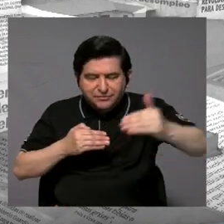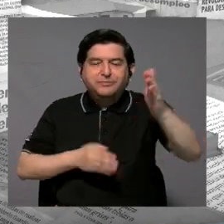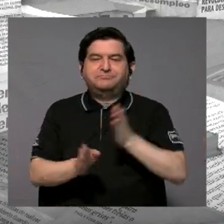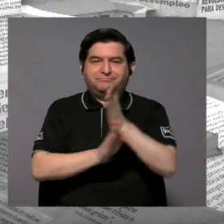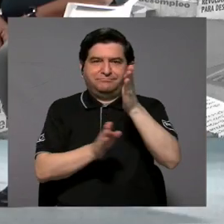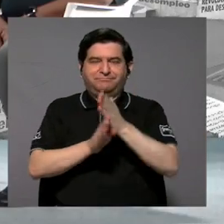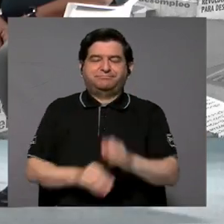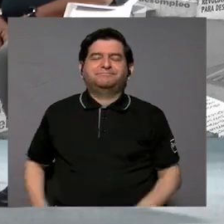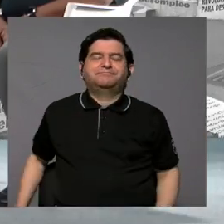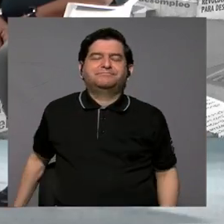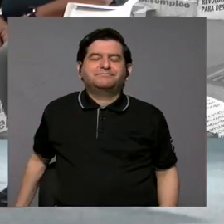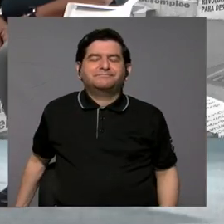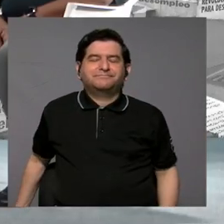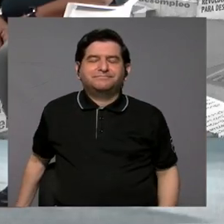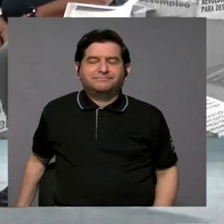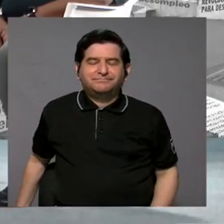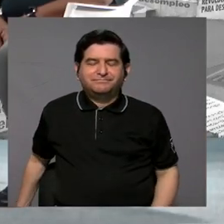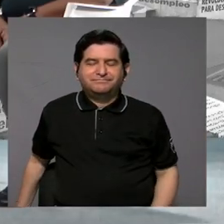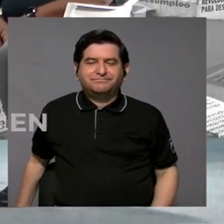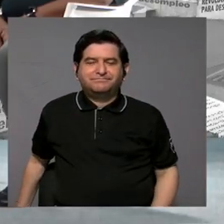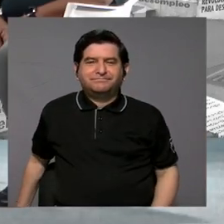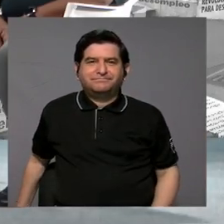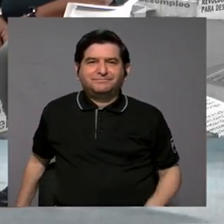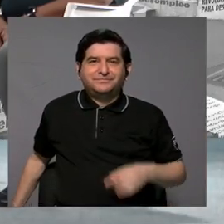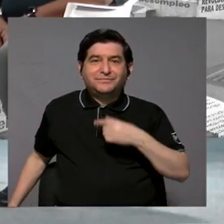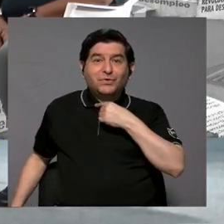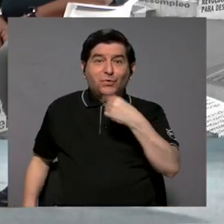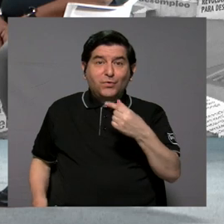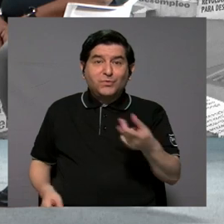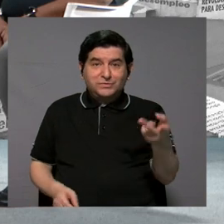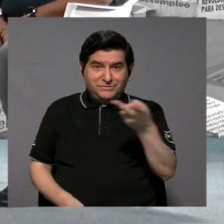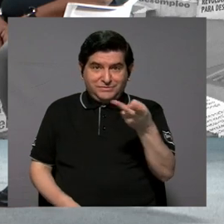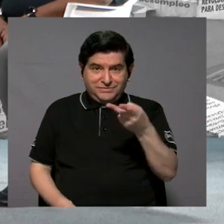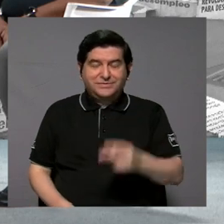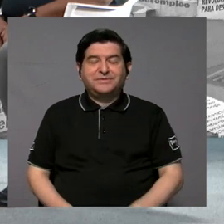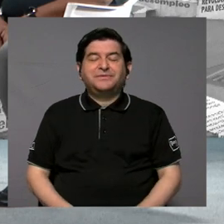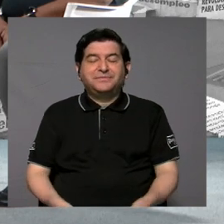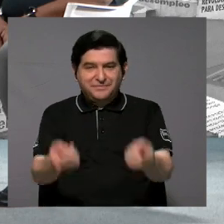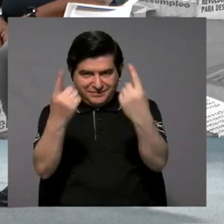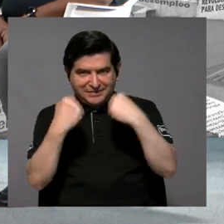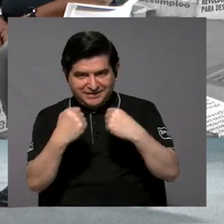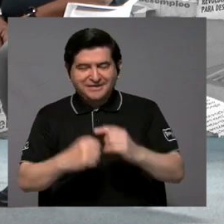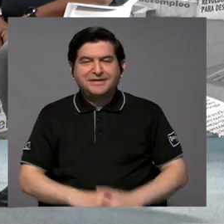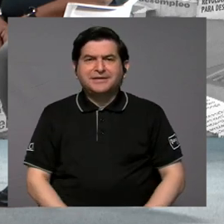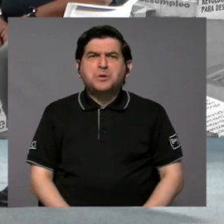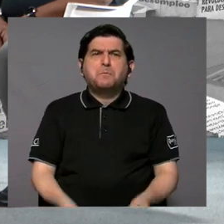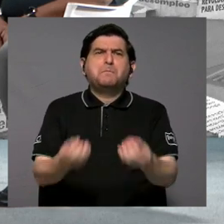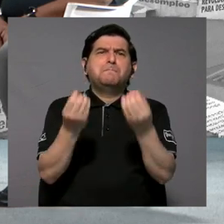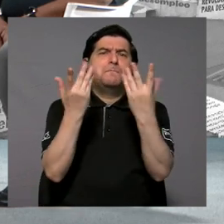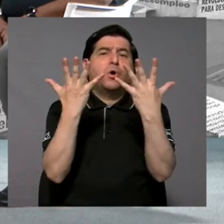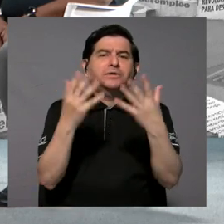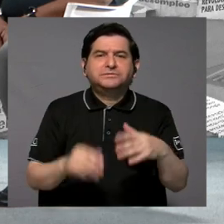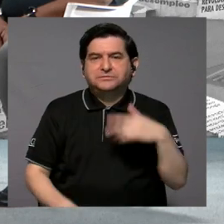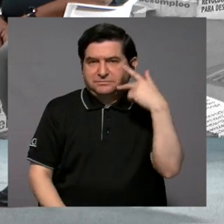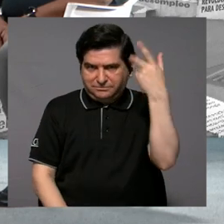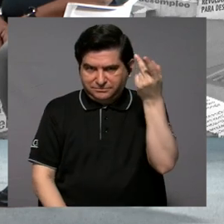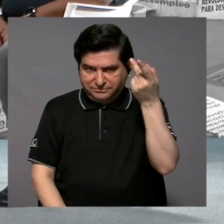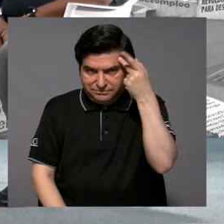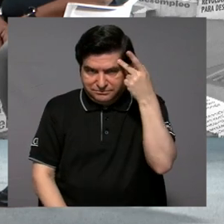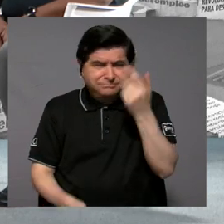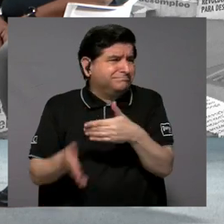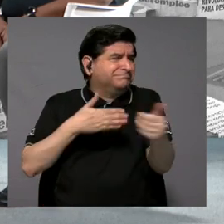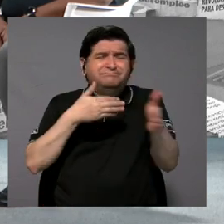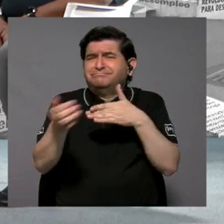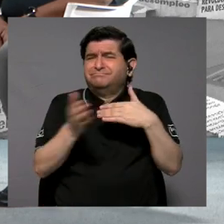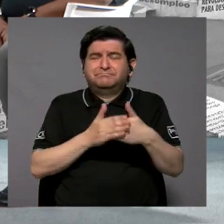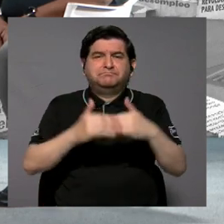su carrera. Un gusto tenerlas a ustedes aquí. Bueno, yo quiero, porque yo creo que muchos padres de familia, no